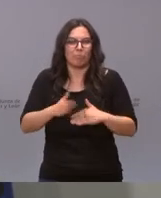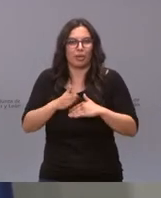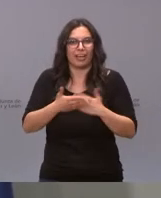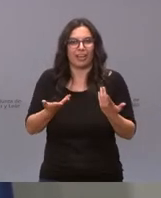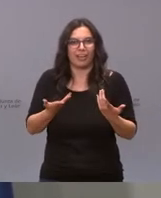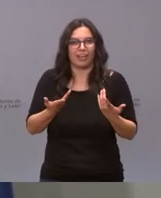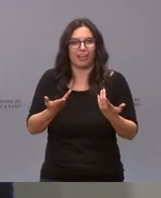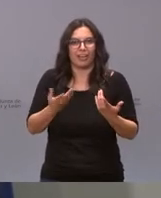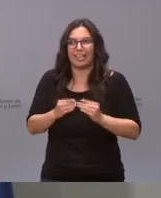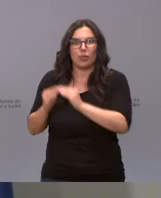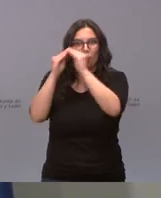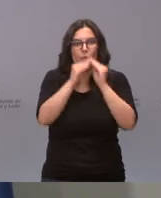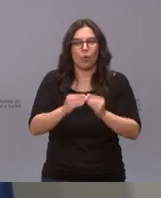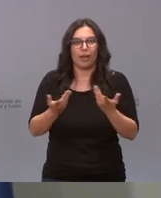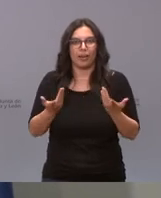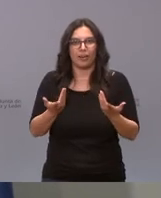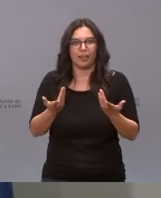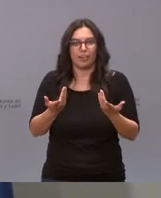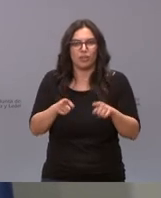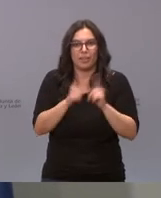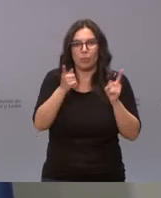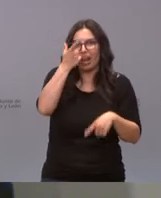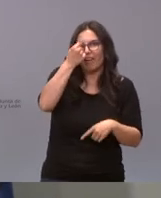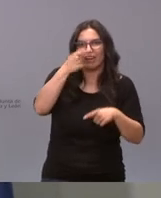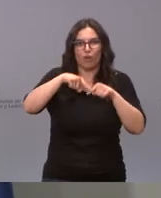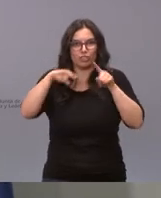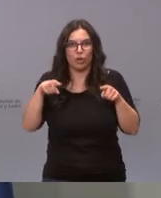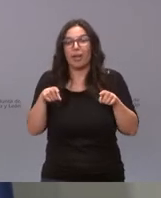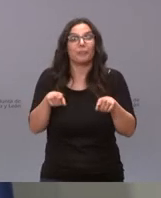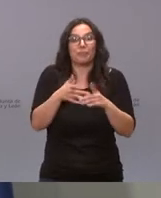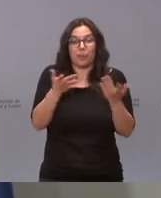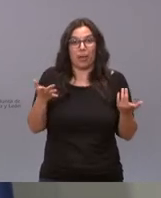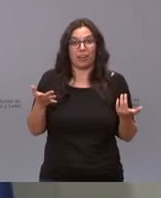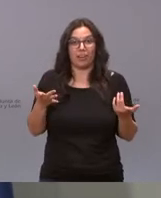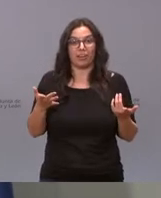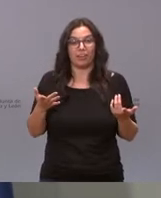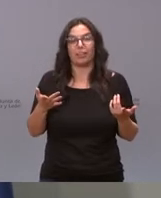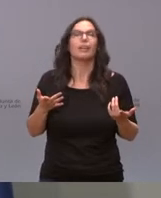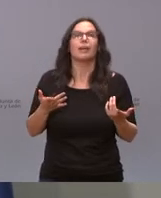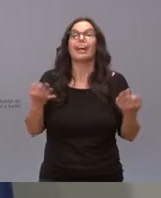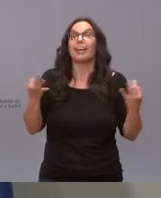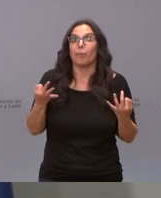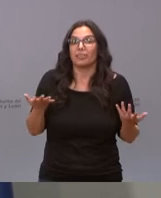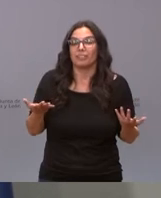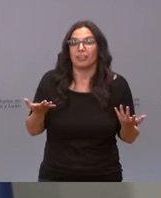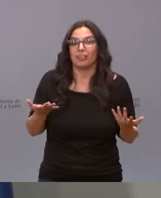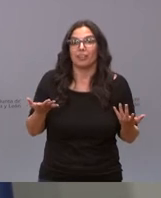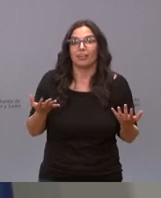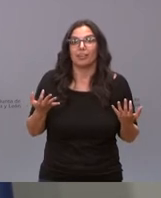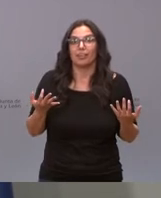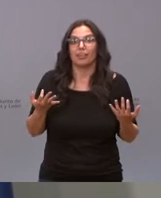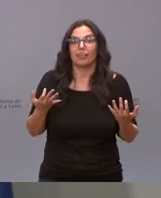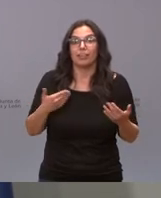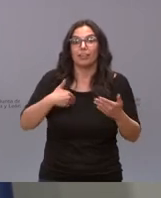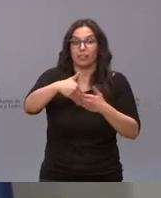pero que es igual pero es que la va a tener igual Ávila y Segovia que decir no no que está ocurriendo que va a ocurrir